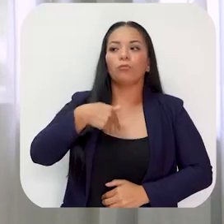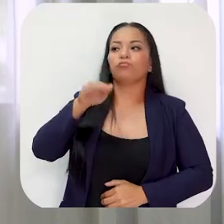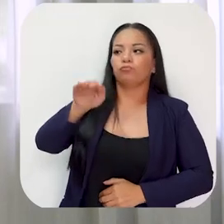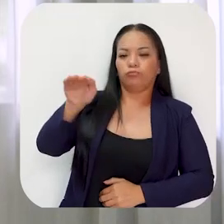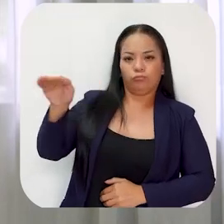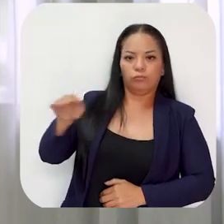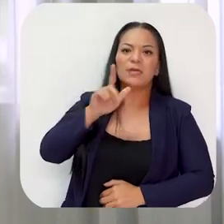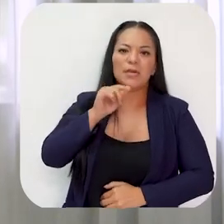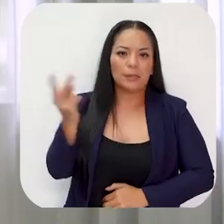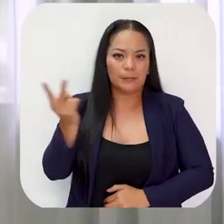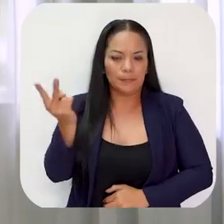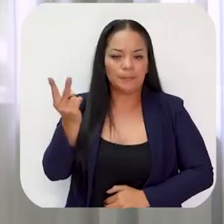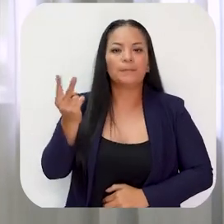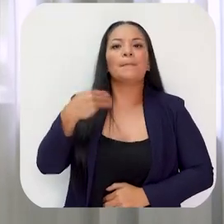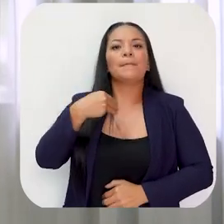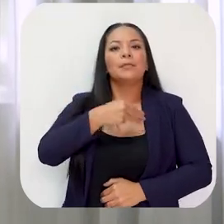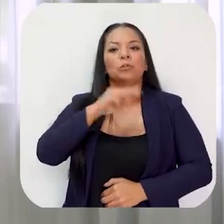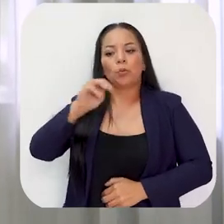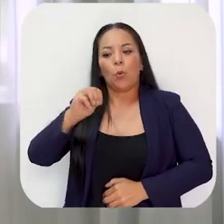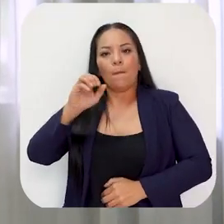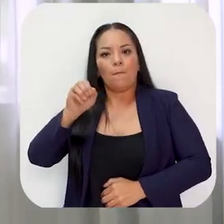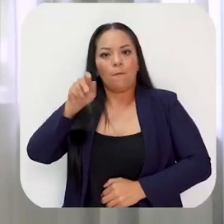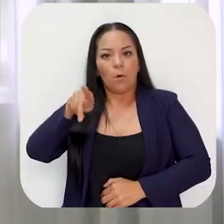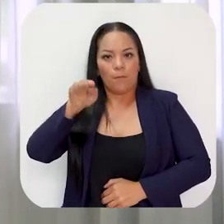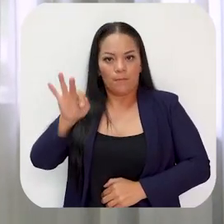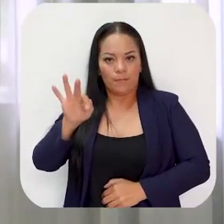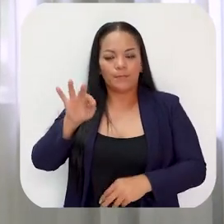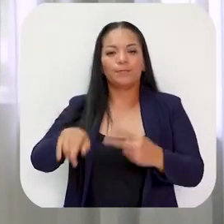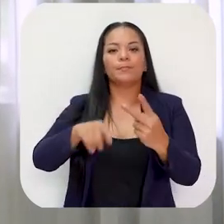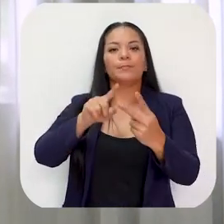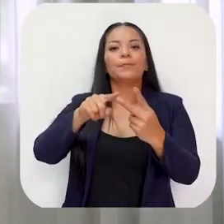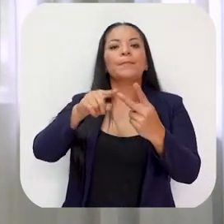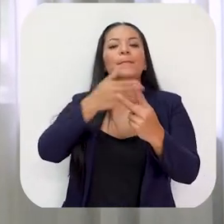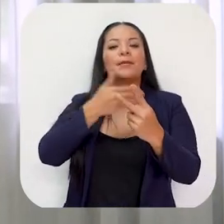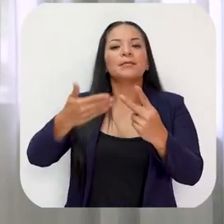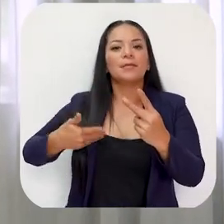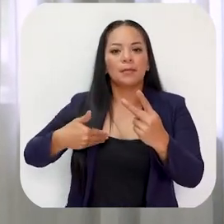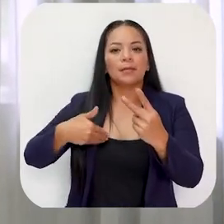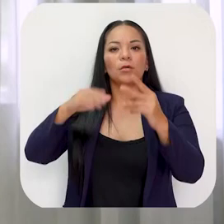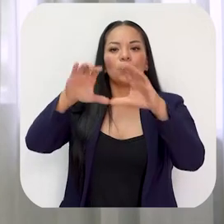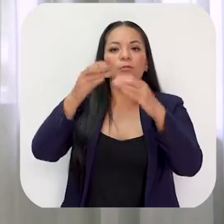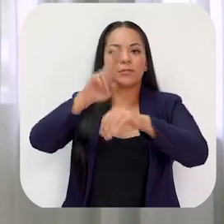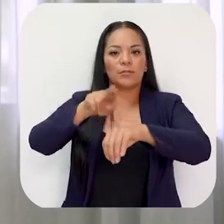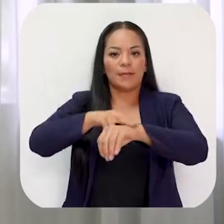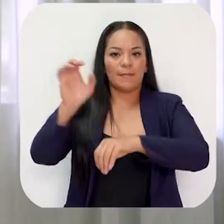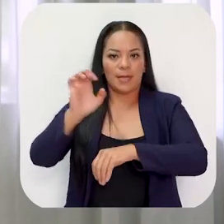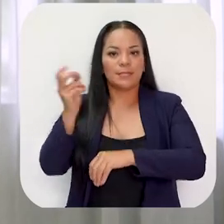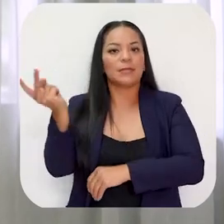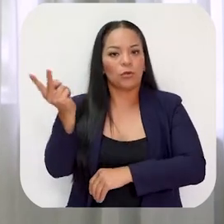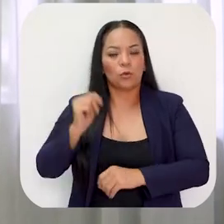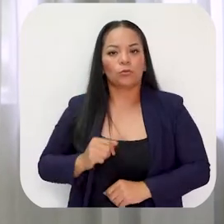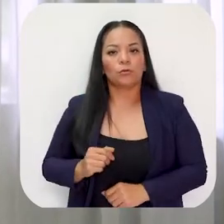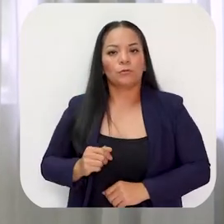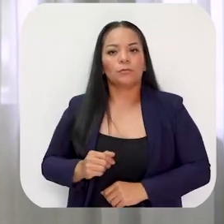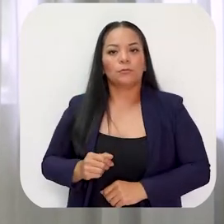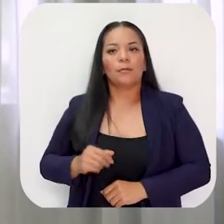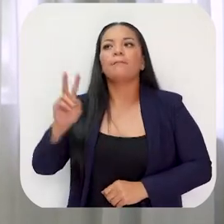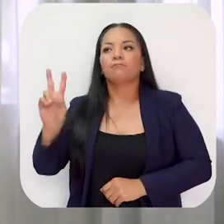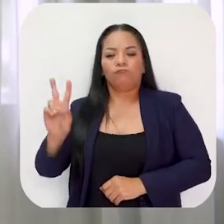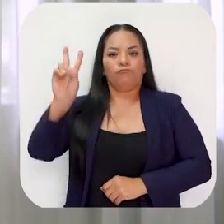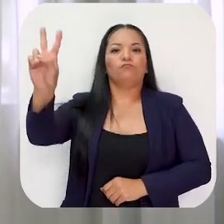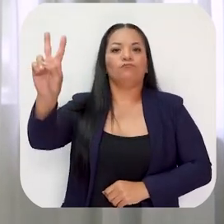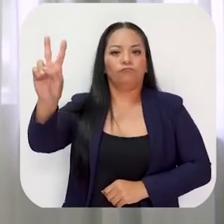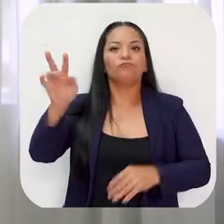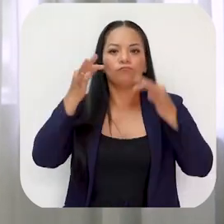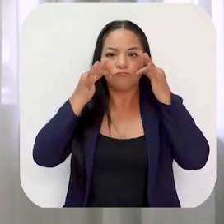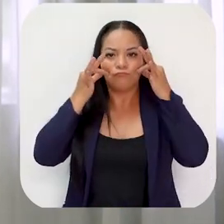ministro de Obras Públicas y Transportes y al presidente de la Comisión Nacional de Emergencia que vayan personalmente con